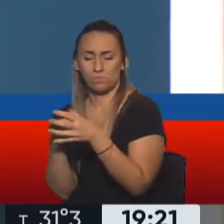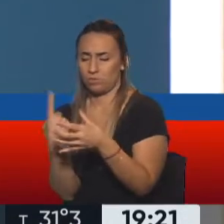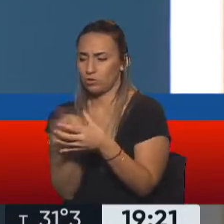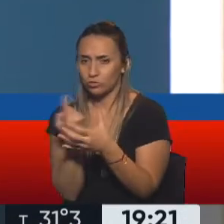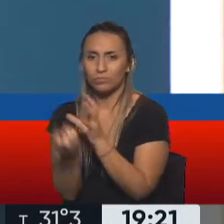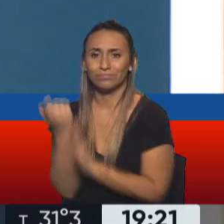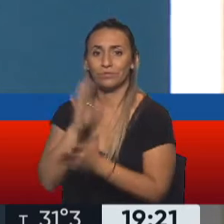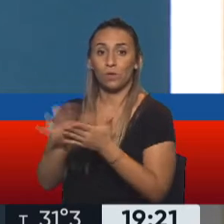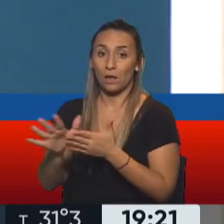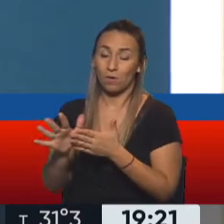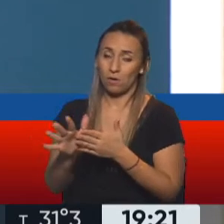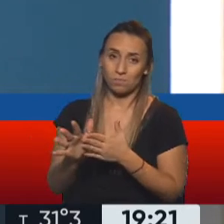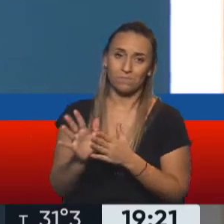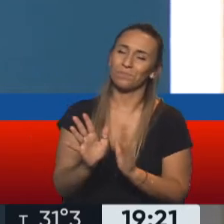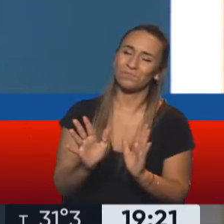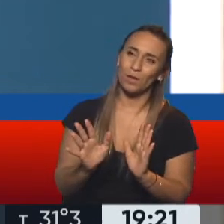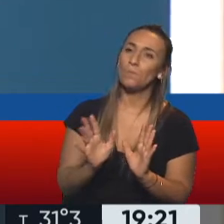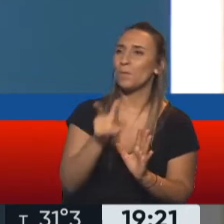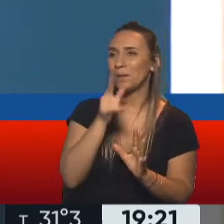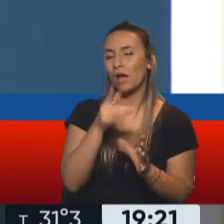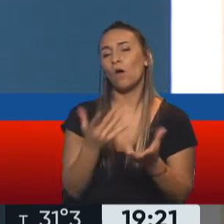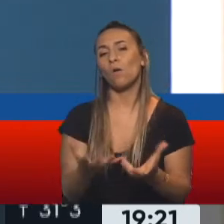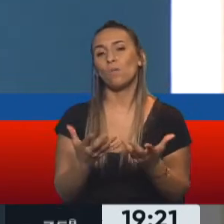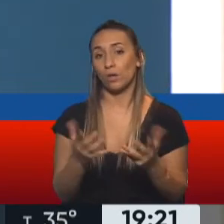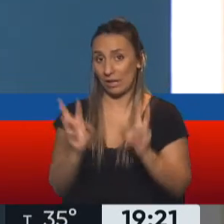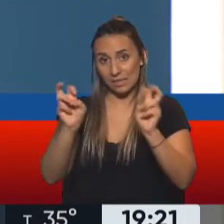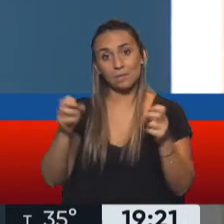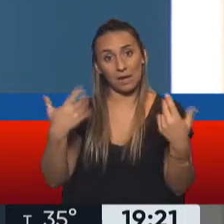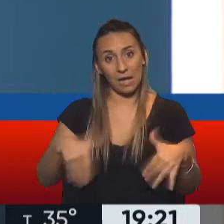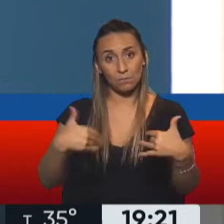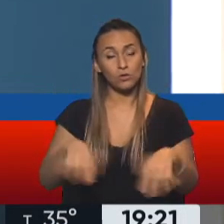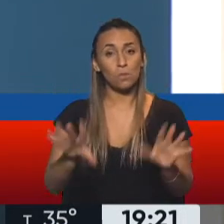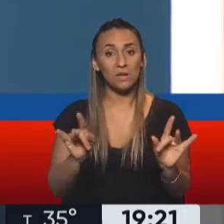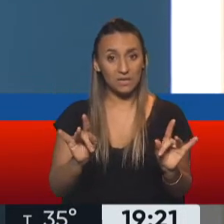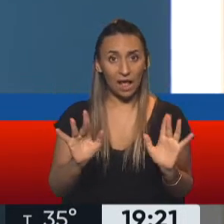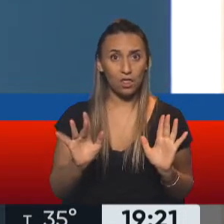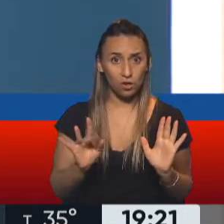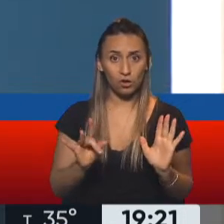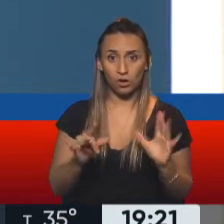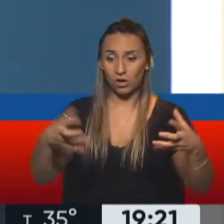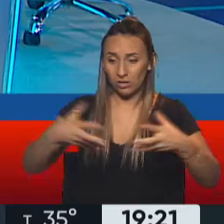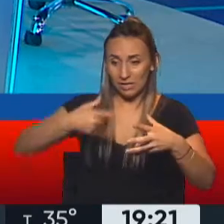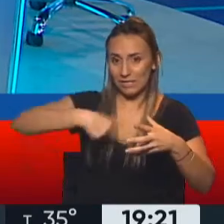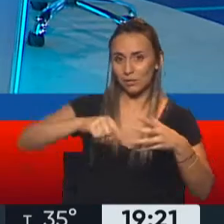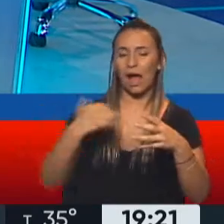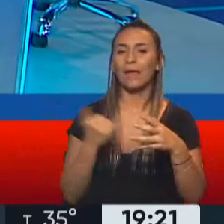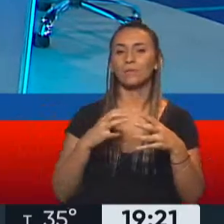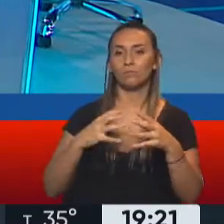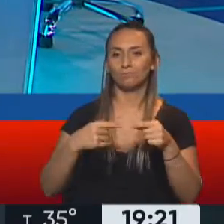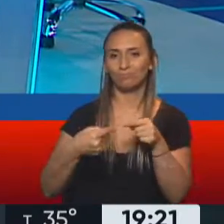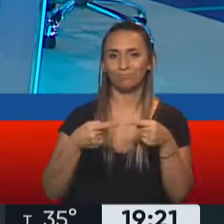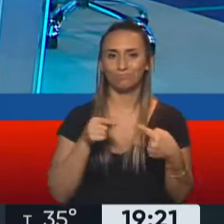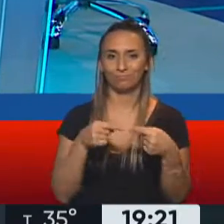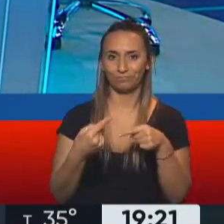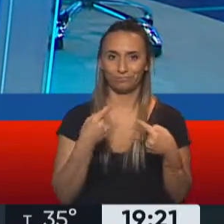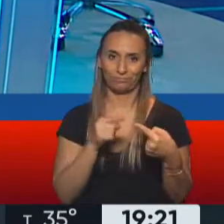empiezan a generarse islas. Es hasta natural que en un tema tan crítico y tan conflictivo como es nada más y nada menos que levantar